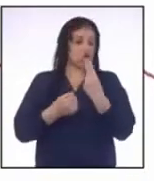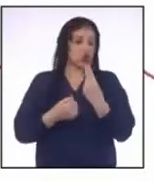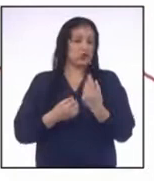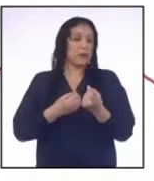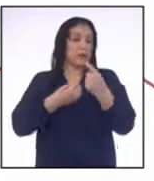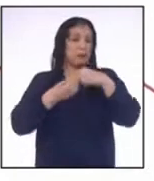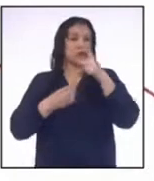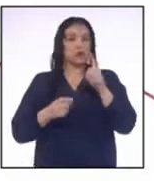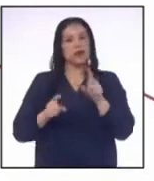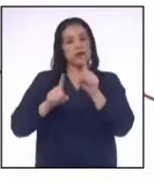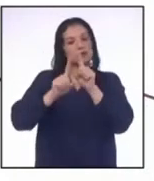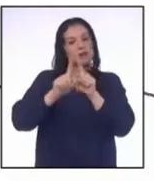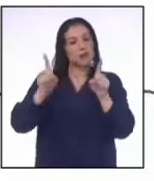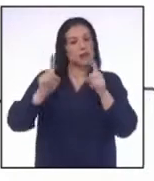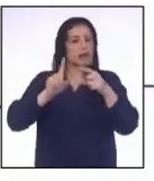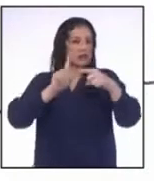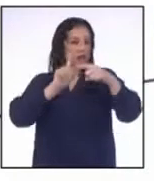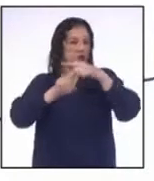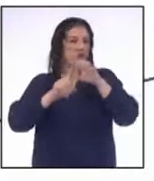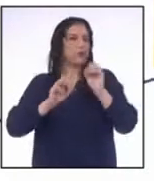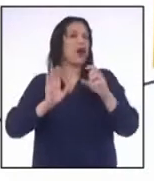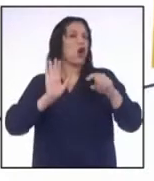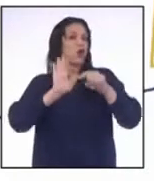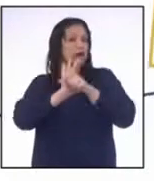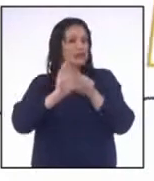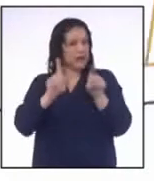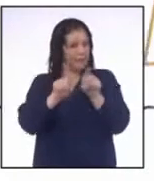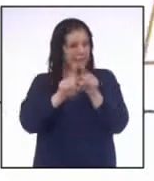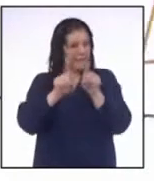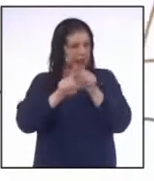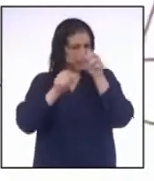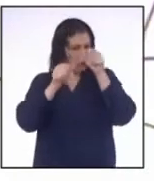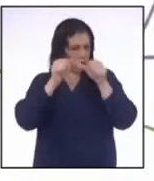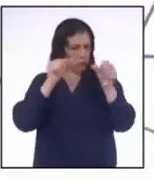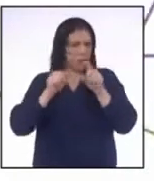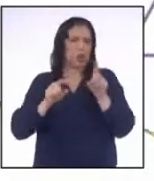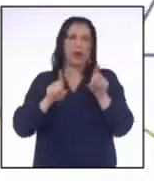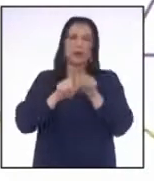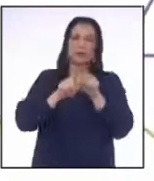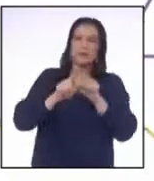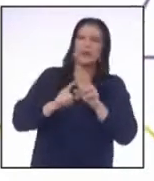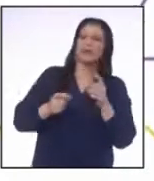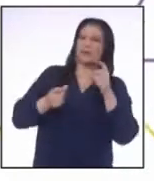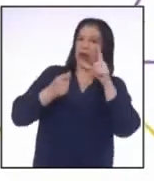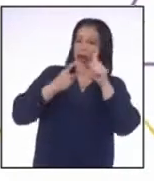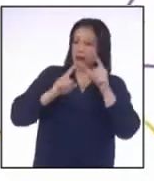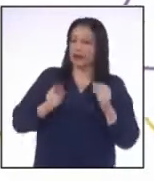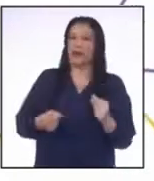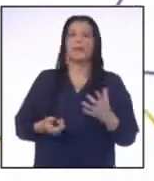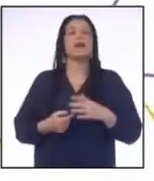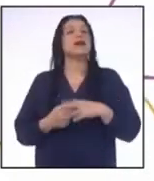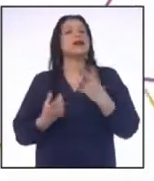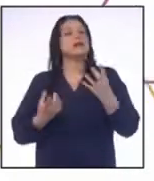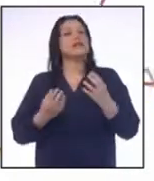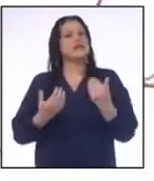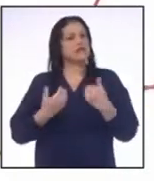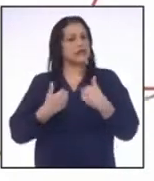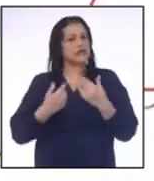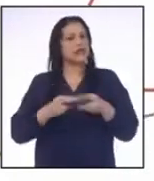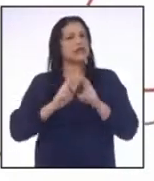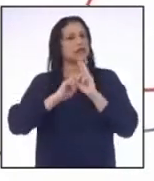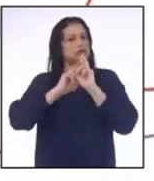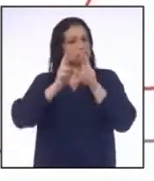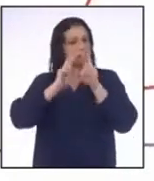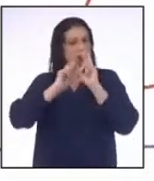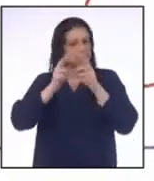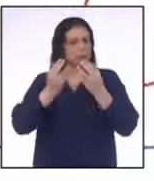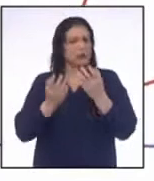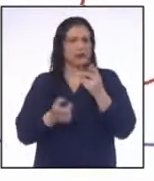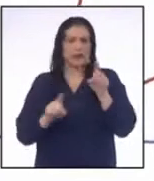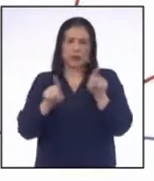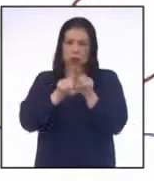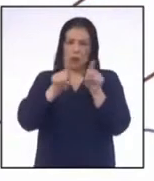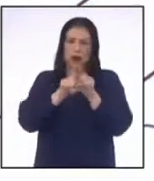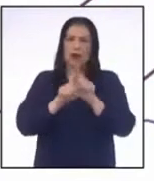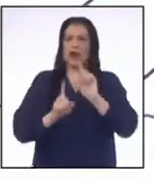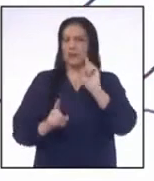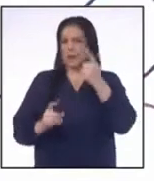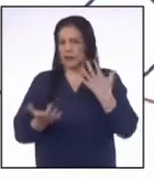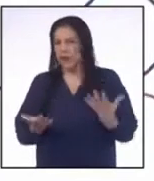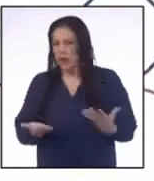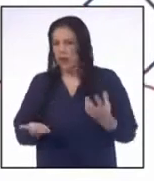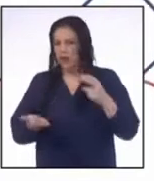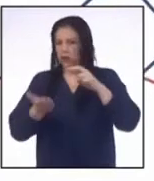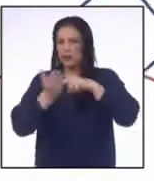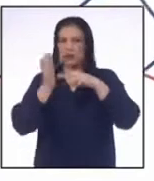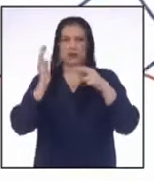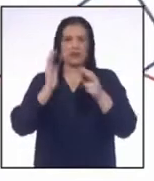desigualdad Se les suma o resta un mismo número O una misma expresión algebraica Se obtiene una expresión equivalente a la primera Es